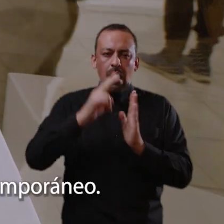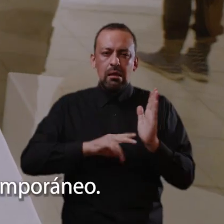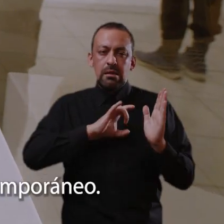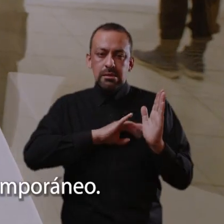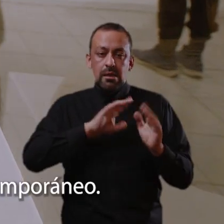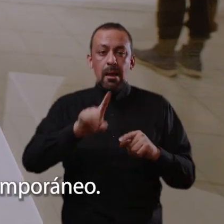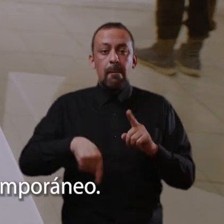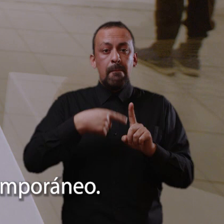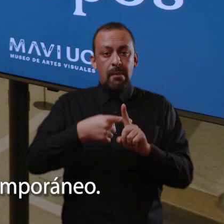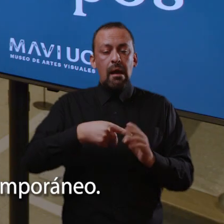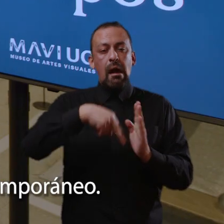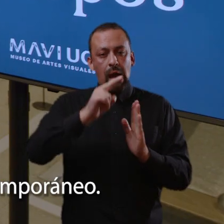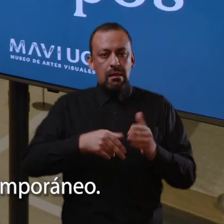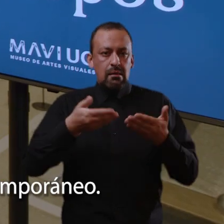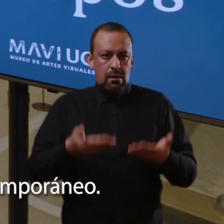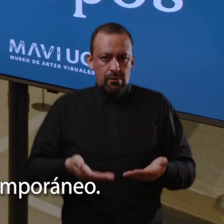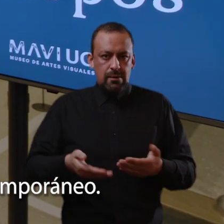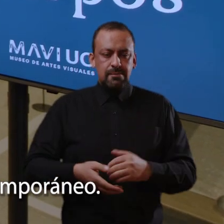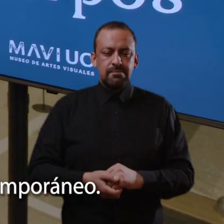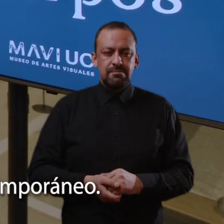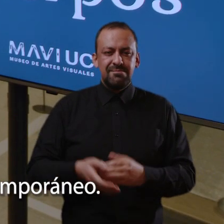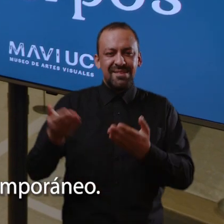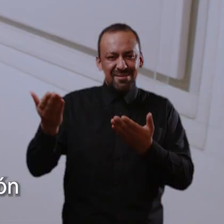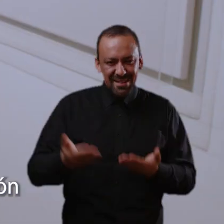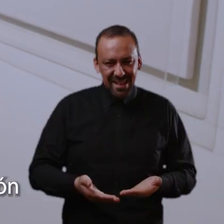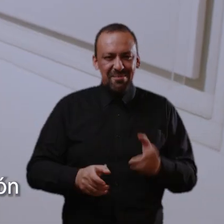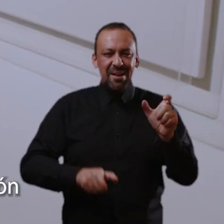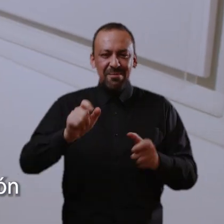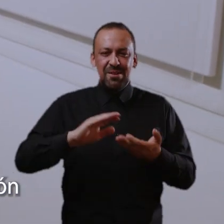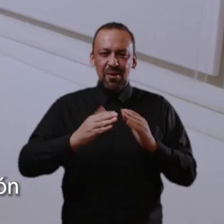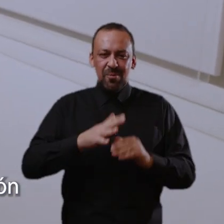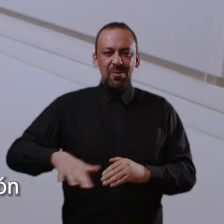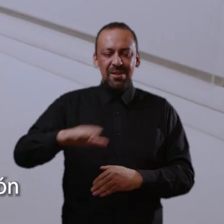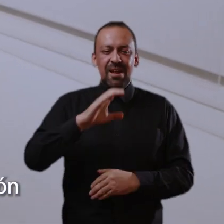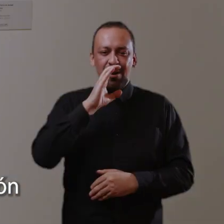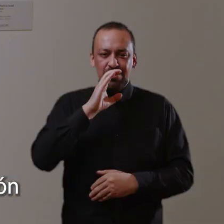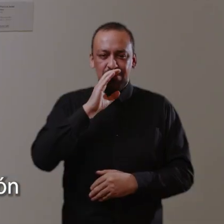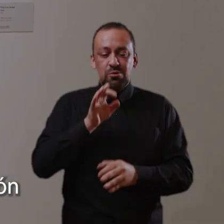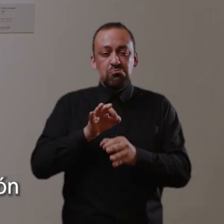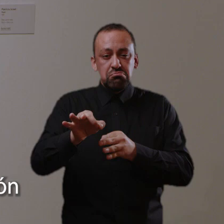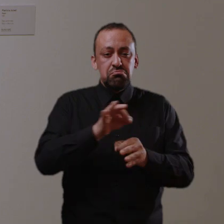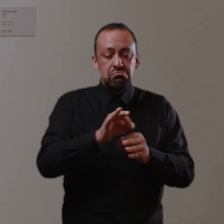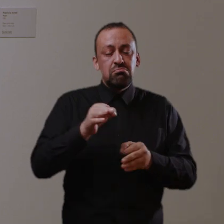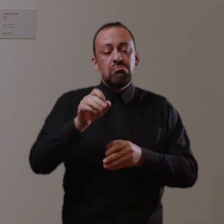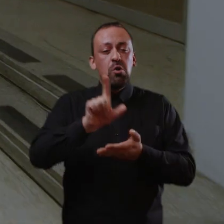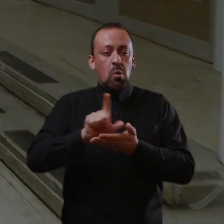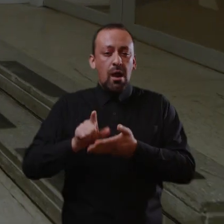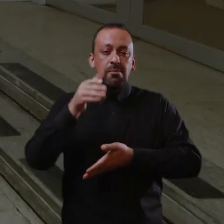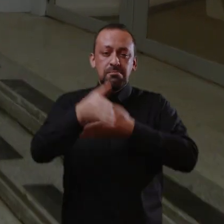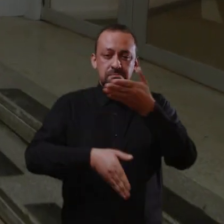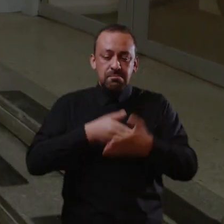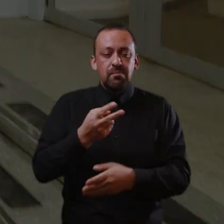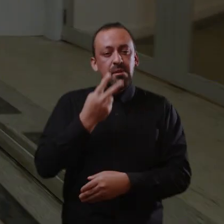del arte en Chile en general, sino también del arte chileno contemporáneo. Invitamos entonces a la comunidad del Gran Concepción y de otros